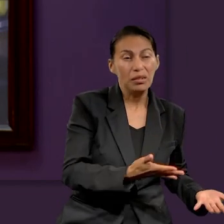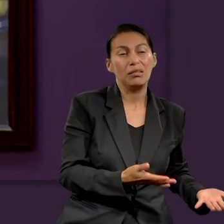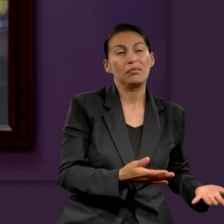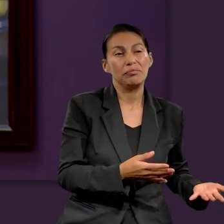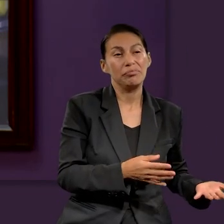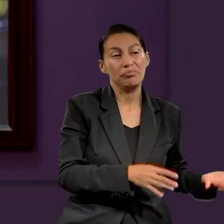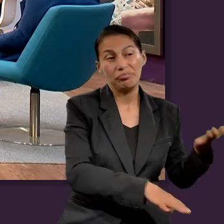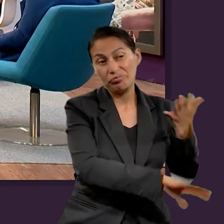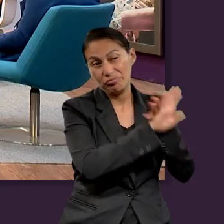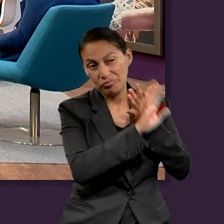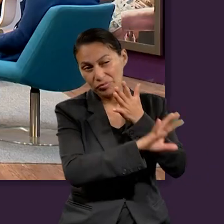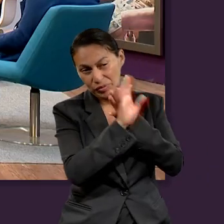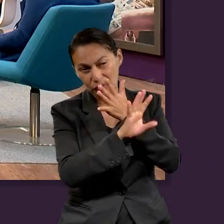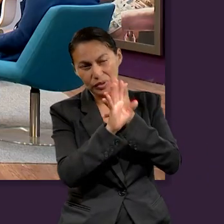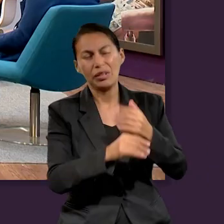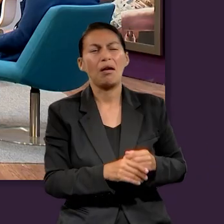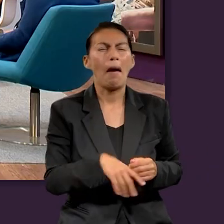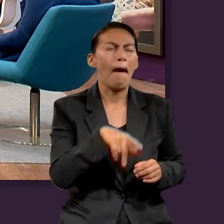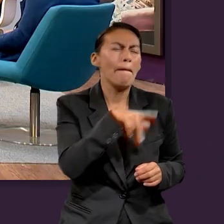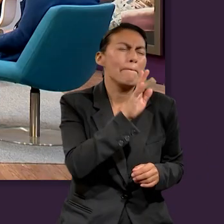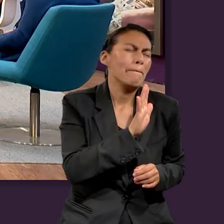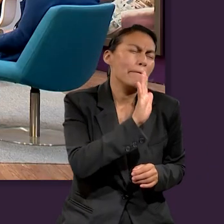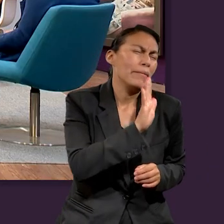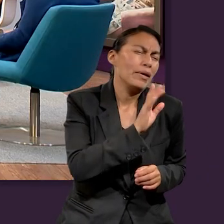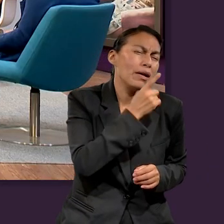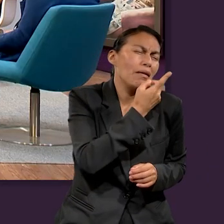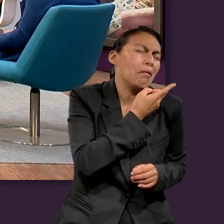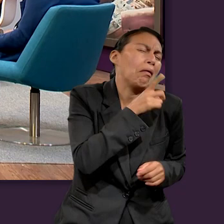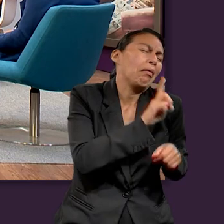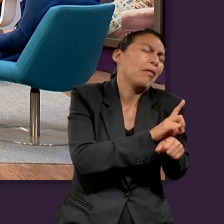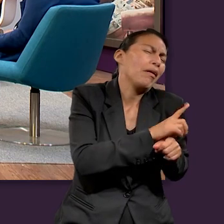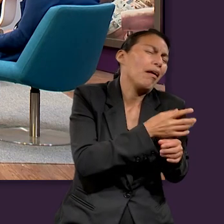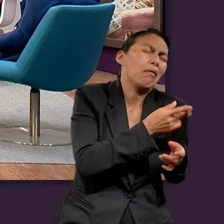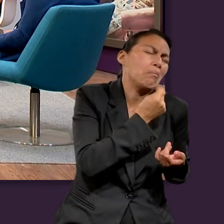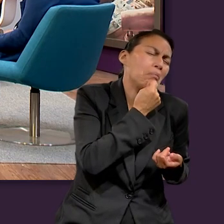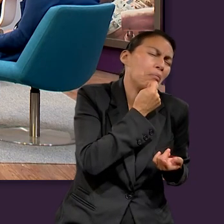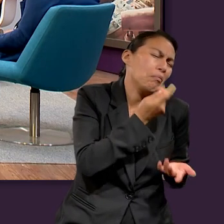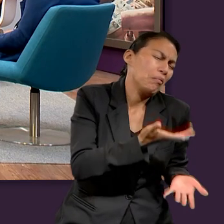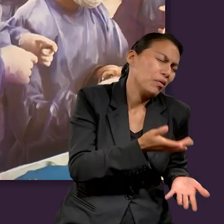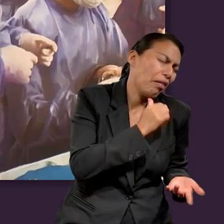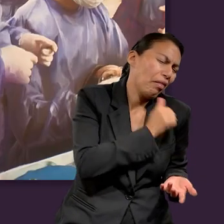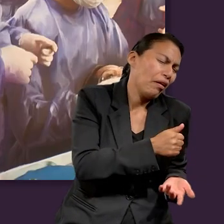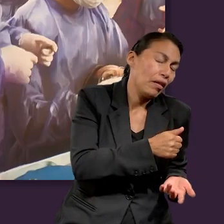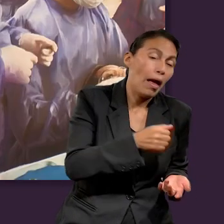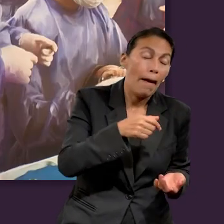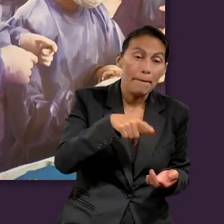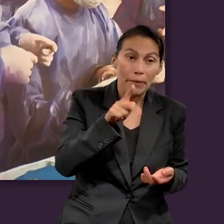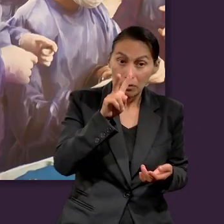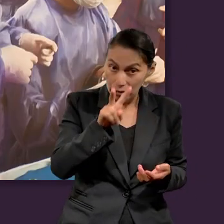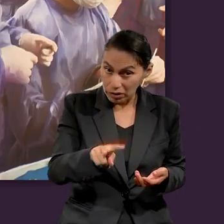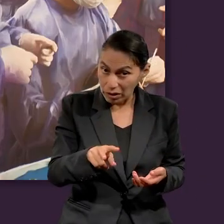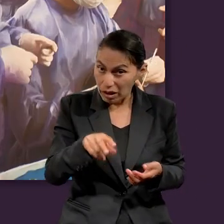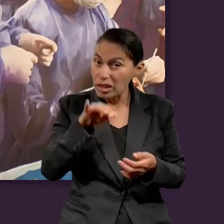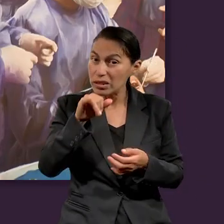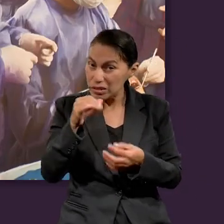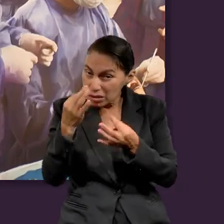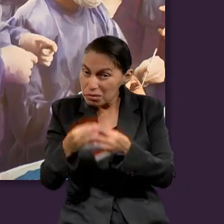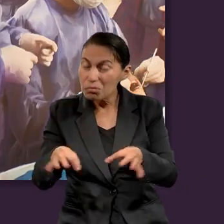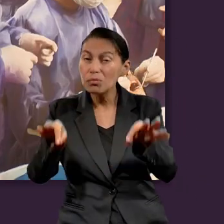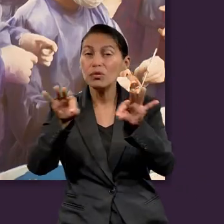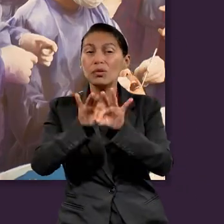protestantismo. O sea, es un día en el que, aunque parece sutil o algo pequeñito, tiene